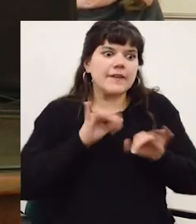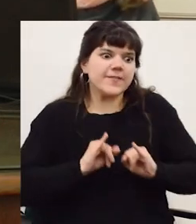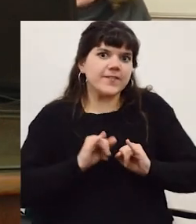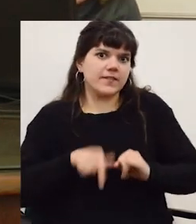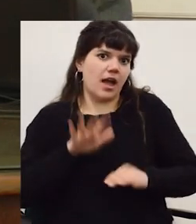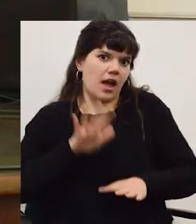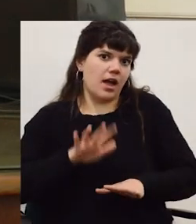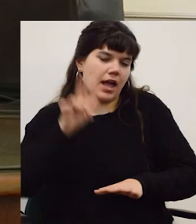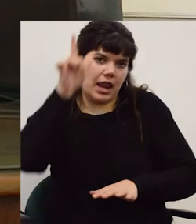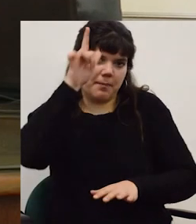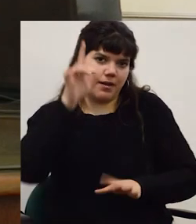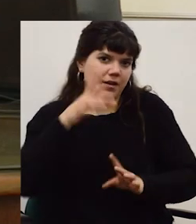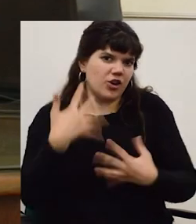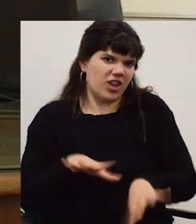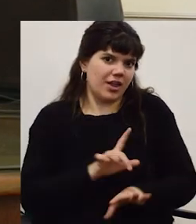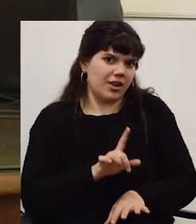porque además tampoco presenta que se quede